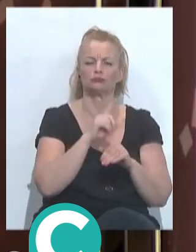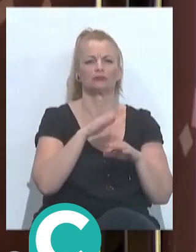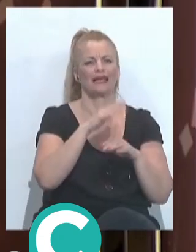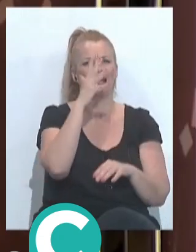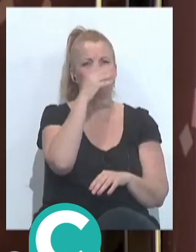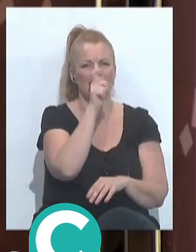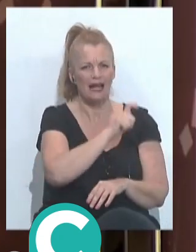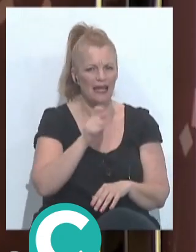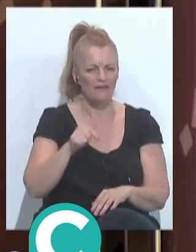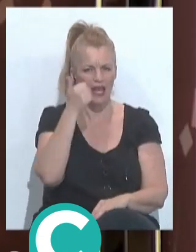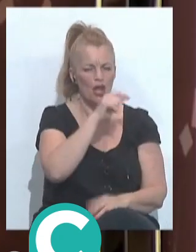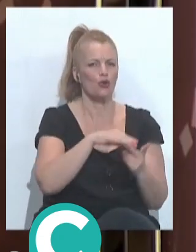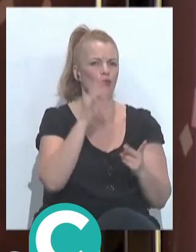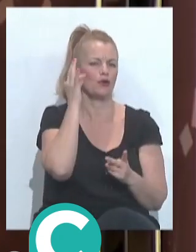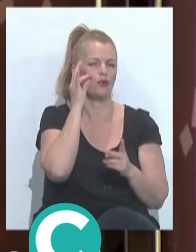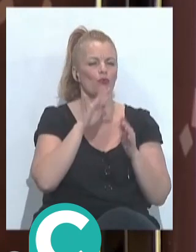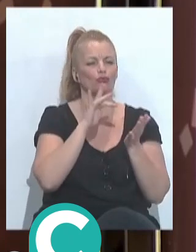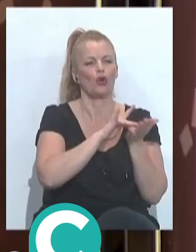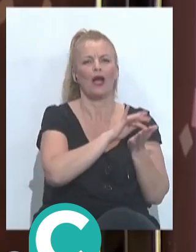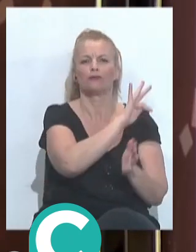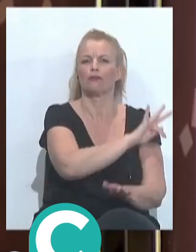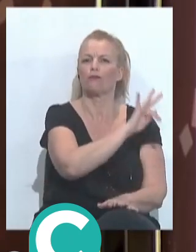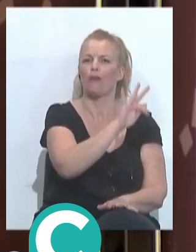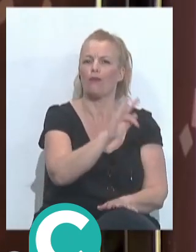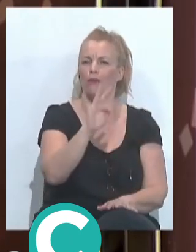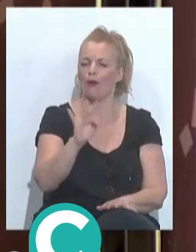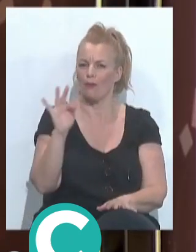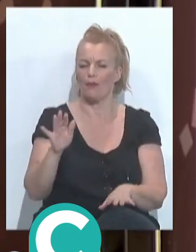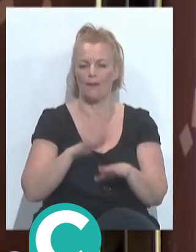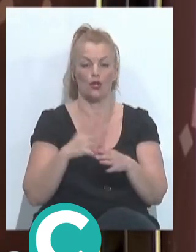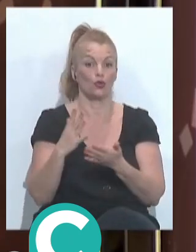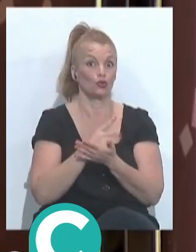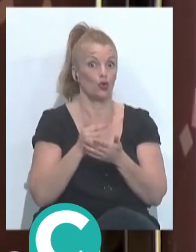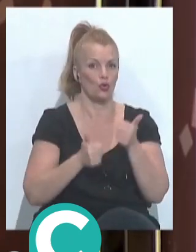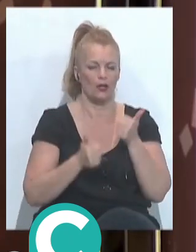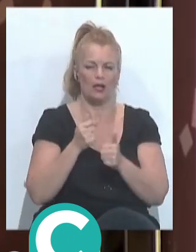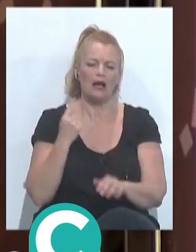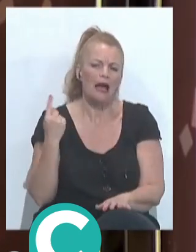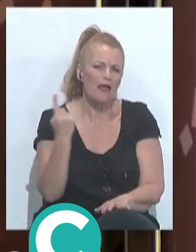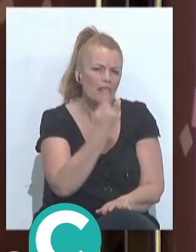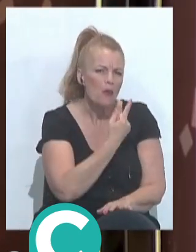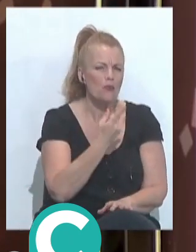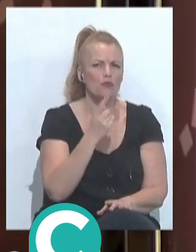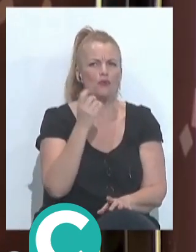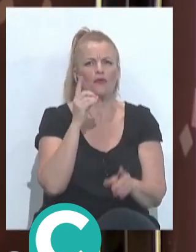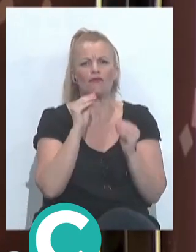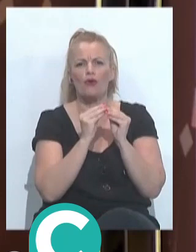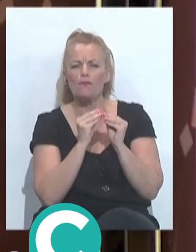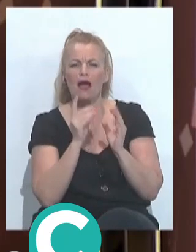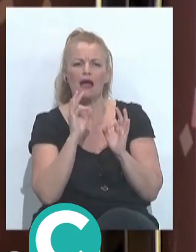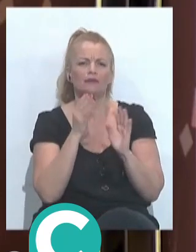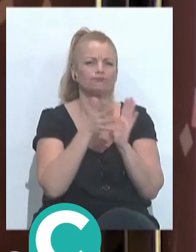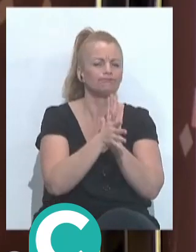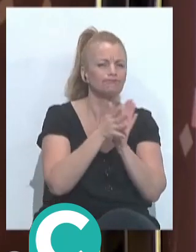y ya iremos rotando porque este concurso, como todos realmente, pero cada uno tiene su encanto y sus particularidades,